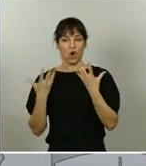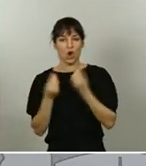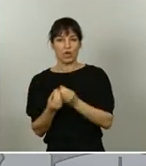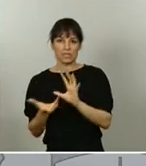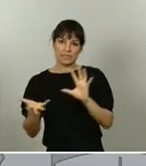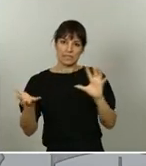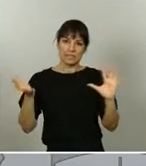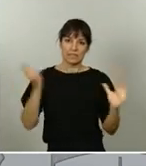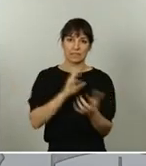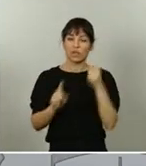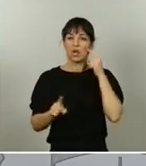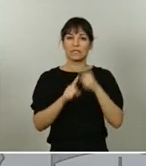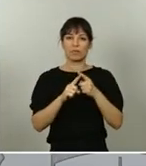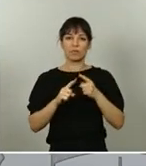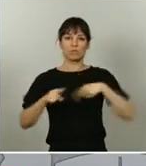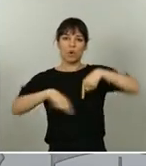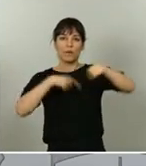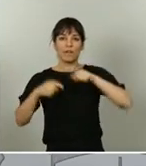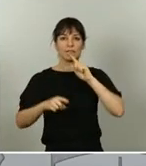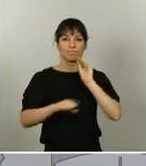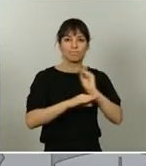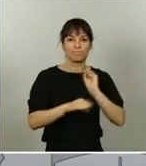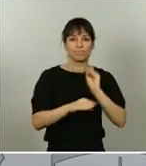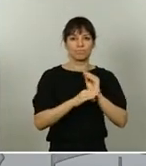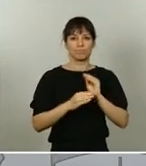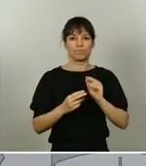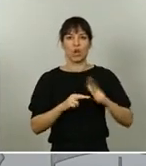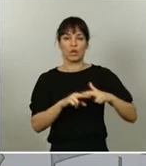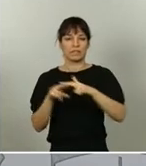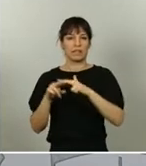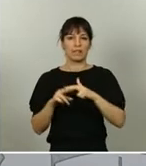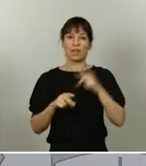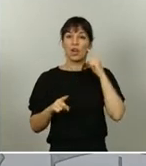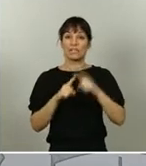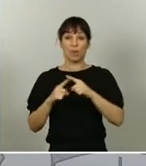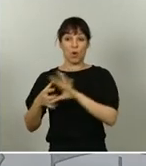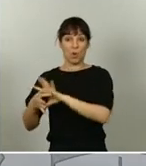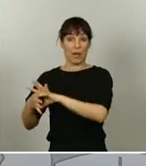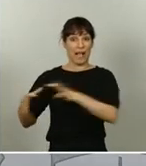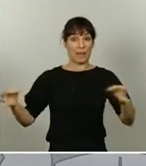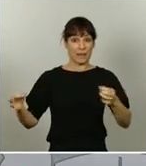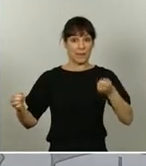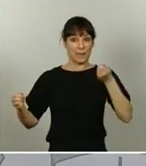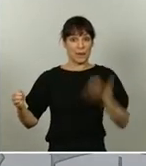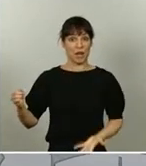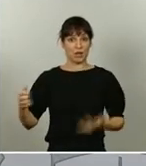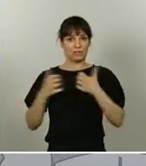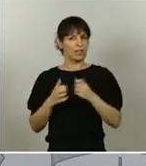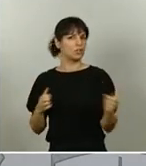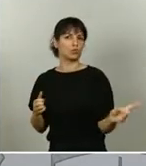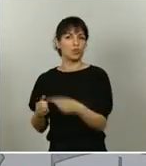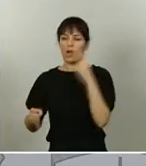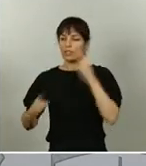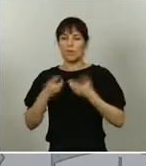dirigido a toda la cadena de valor industrial para ayudarle a adaptarse y mantener la competitividad y coherente,